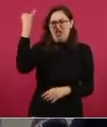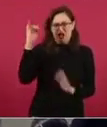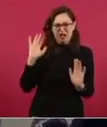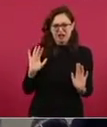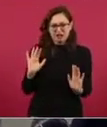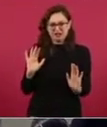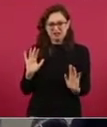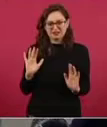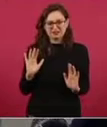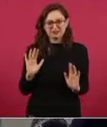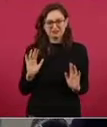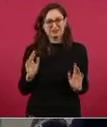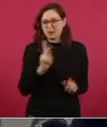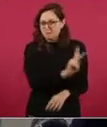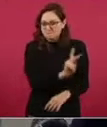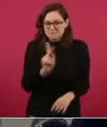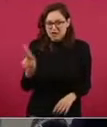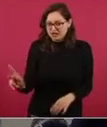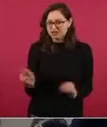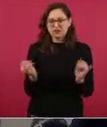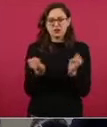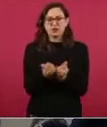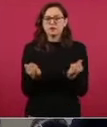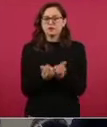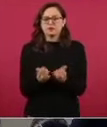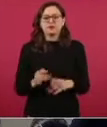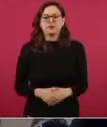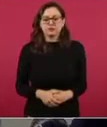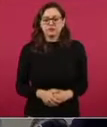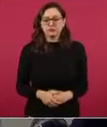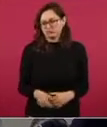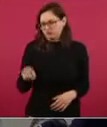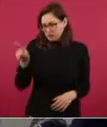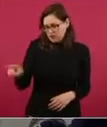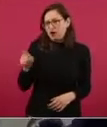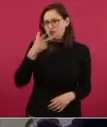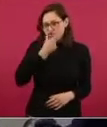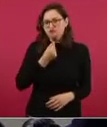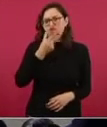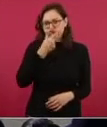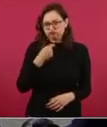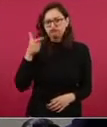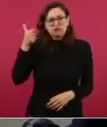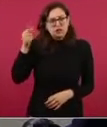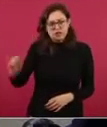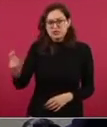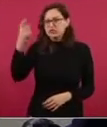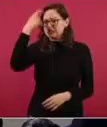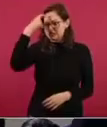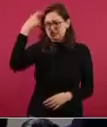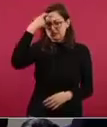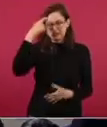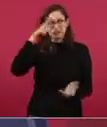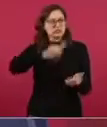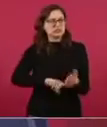seguidor del pensamiento de